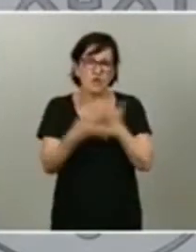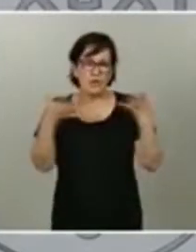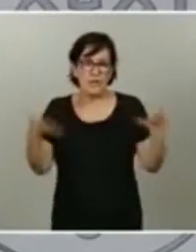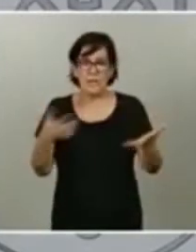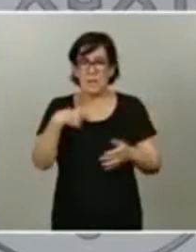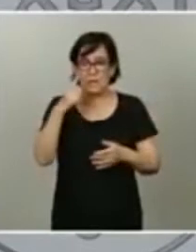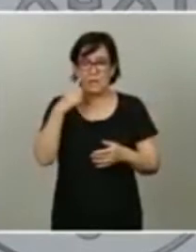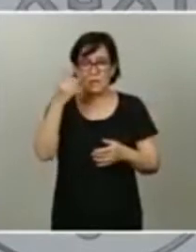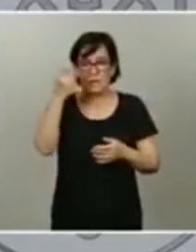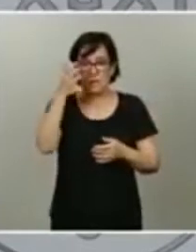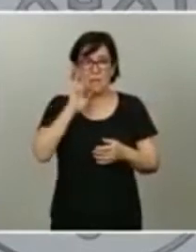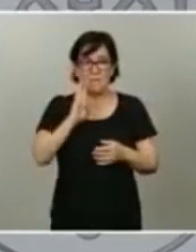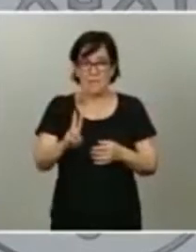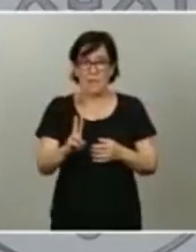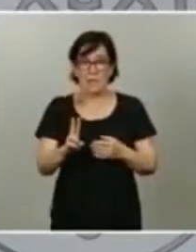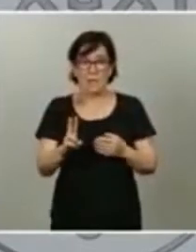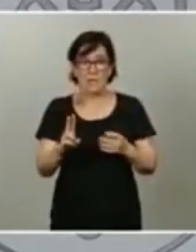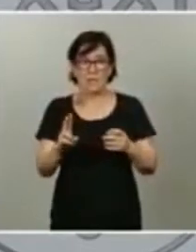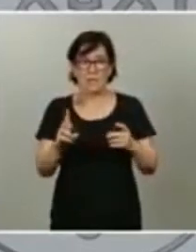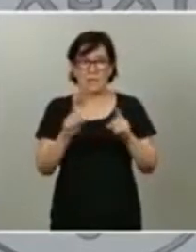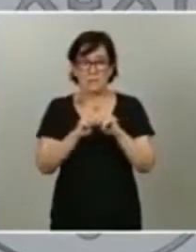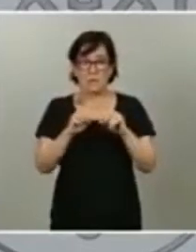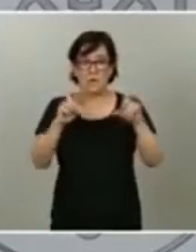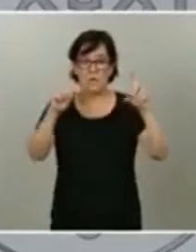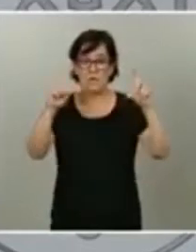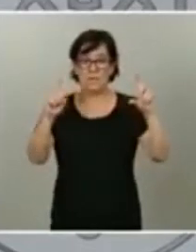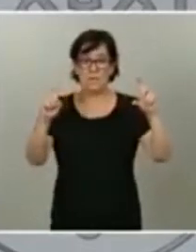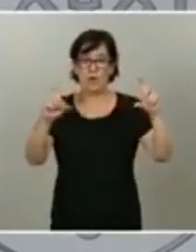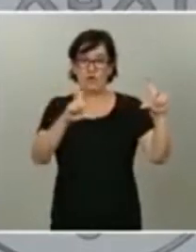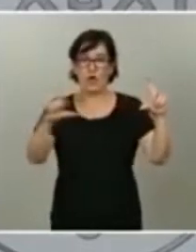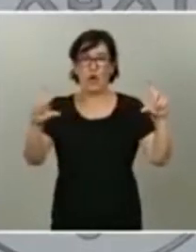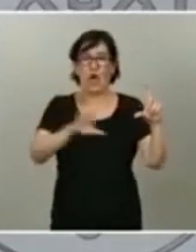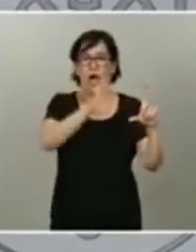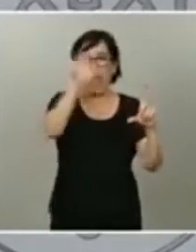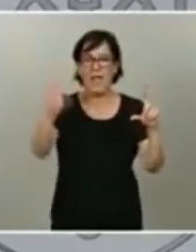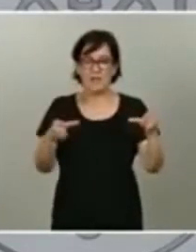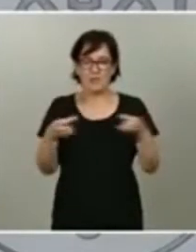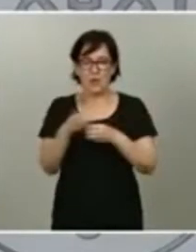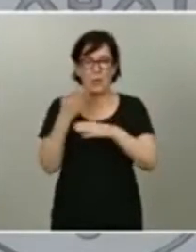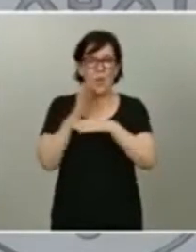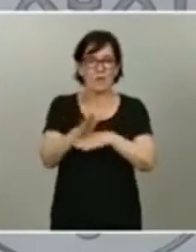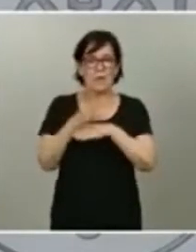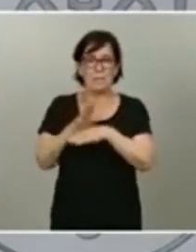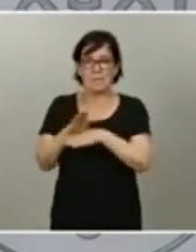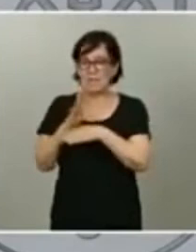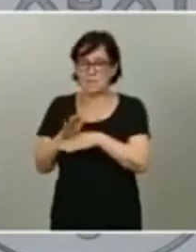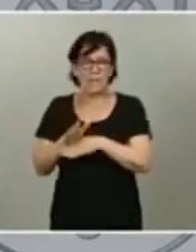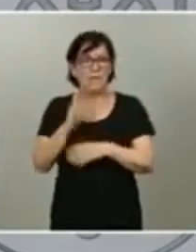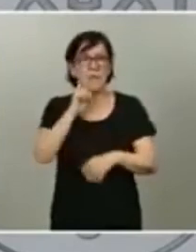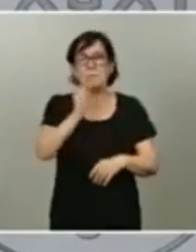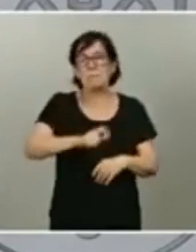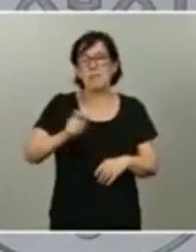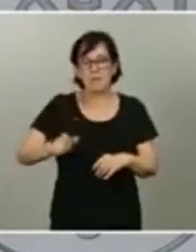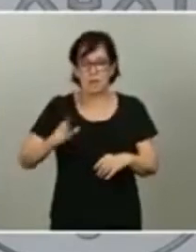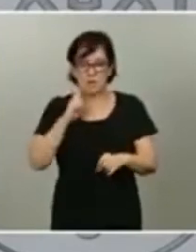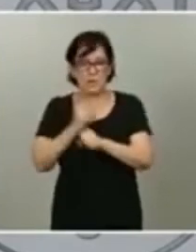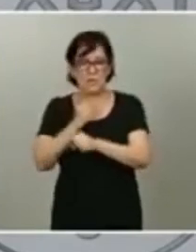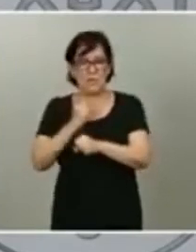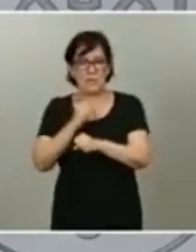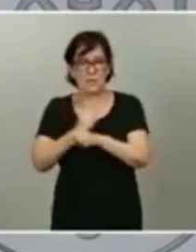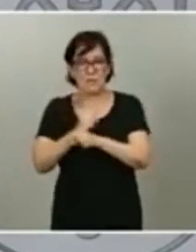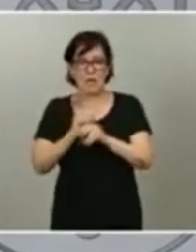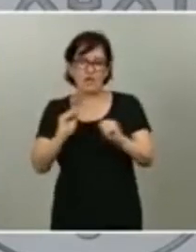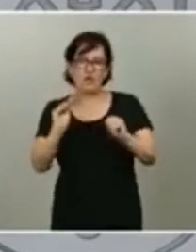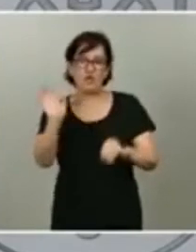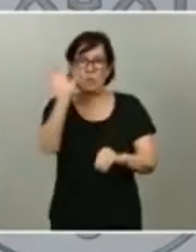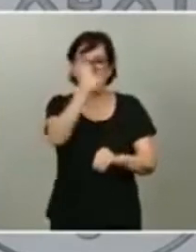cuando ven las fotos del Eurogrupo o otras fotos representantes de personas que están trabajando por sus países en la